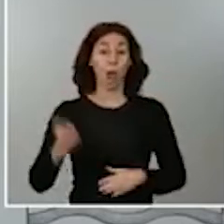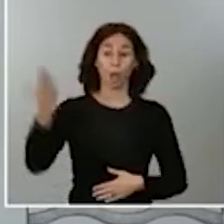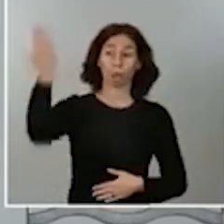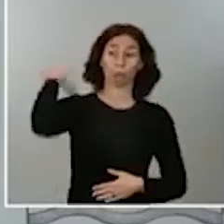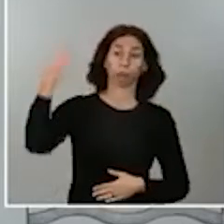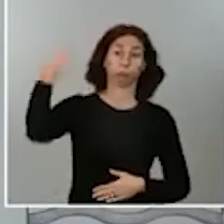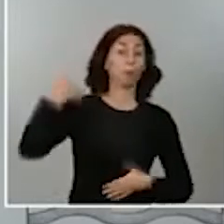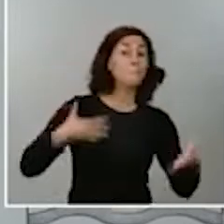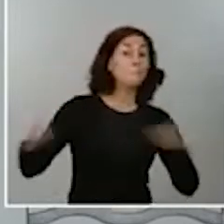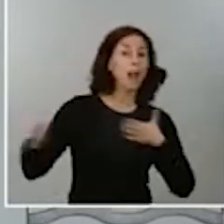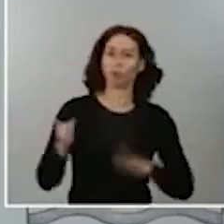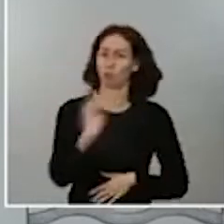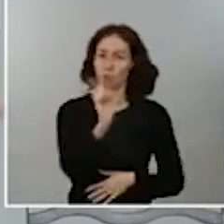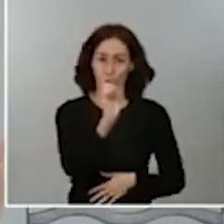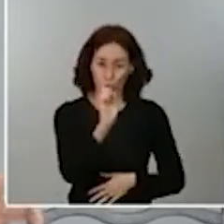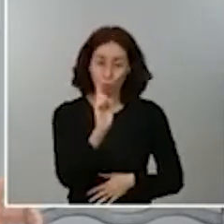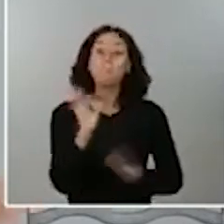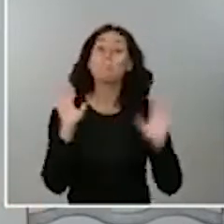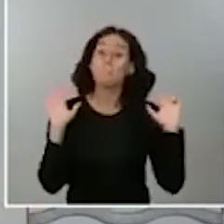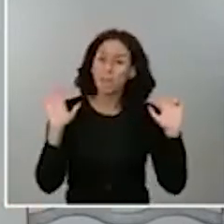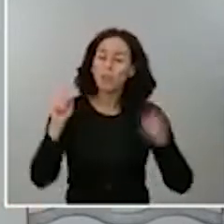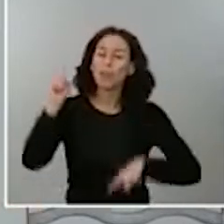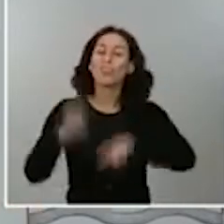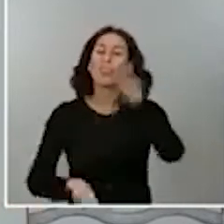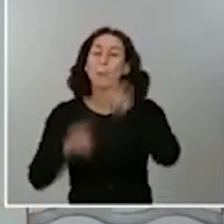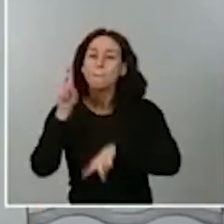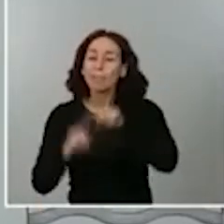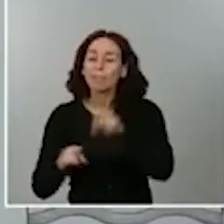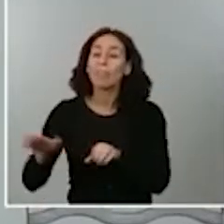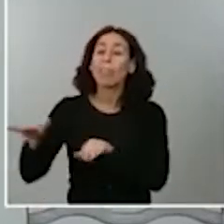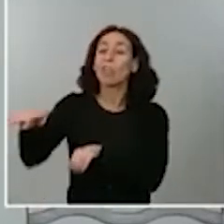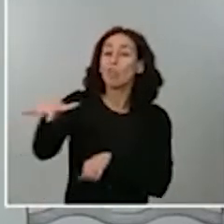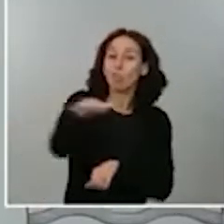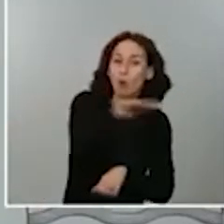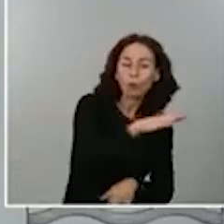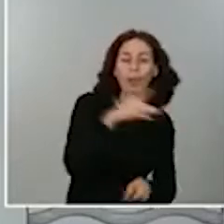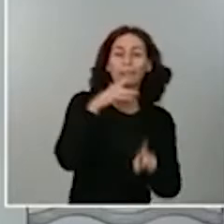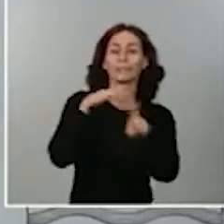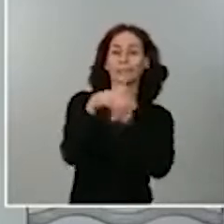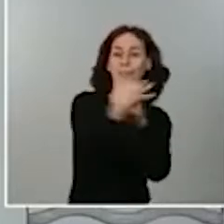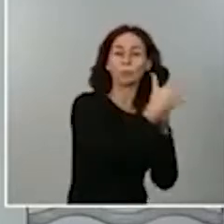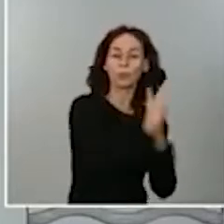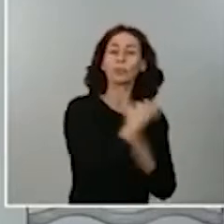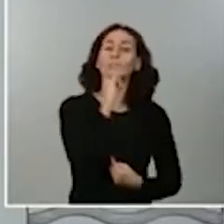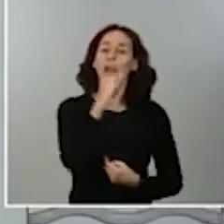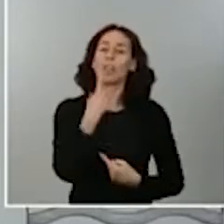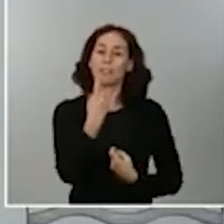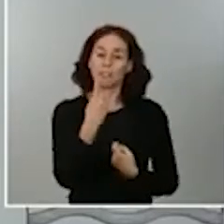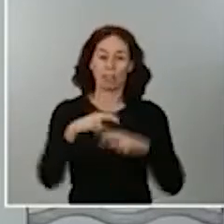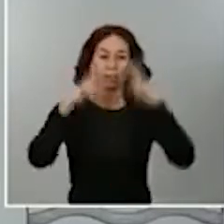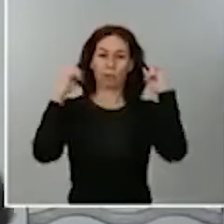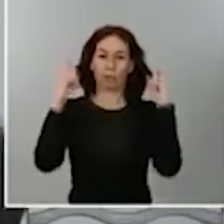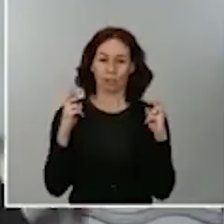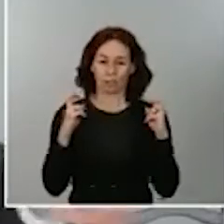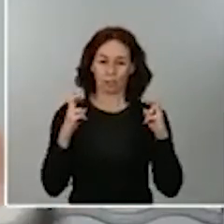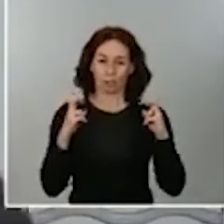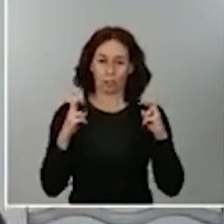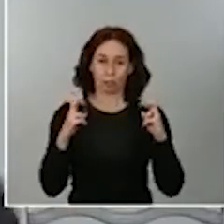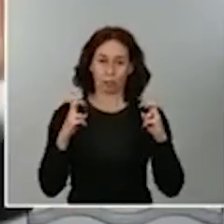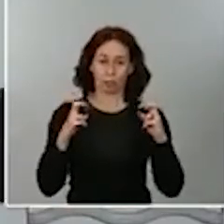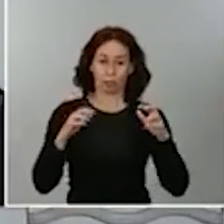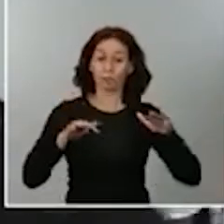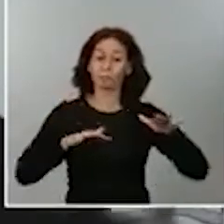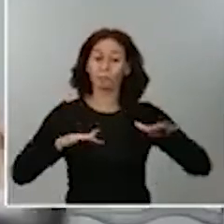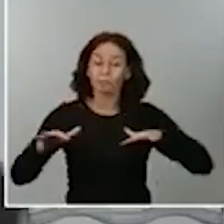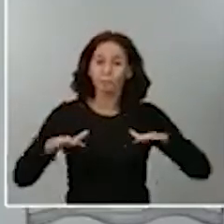en ciertos territorios y en determinados supuestos confinamientos perimetrales. Y cuando así se ha hecho, ha funcionado. En Amariña,